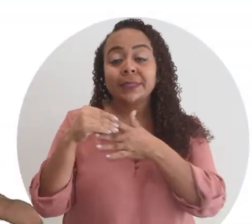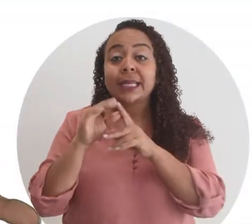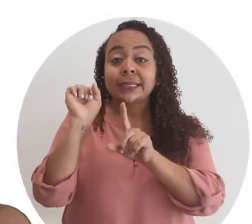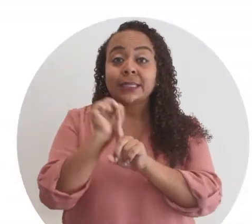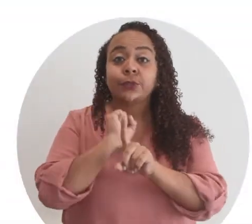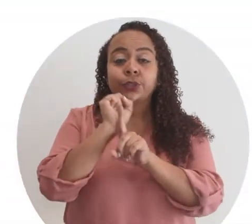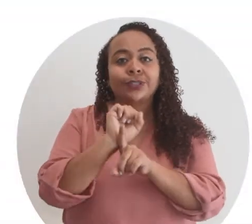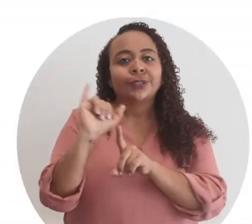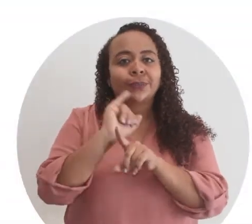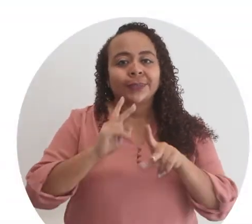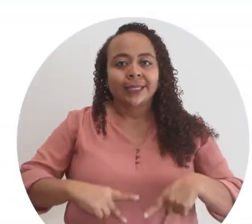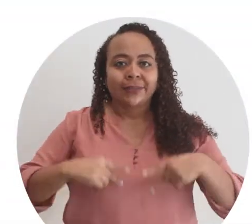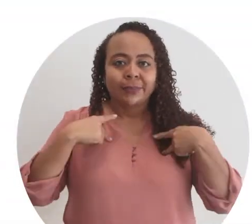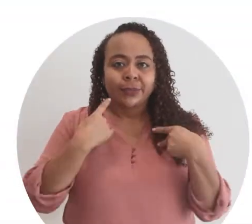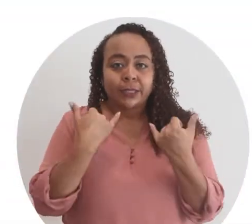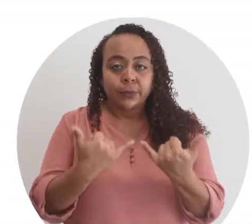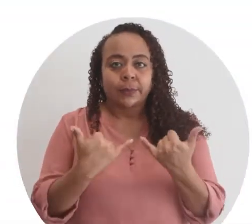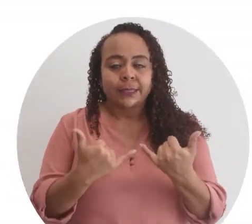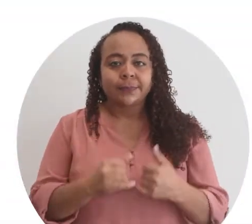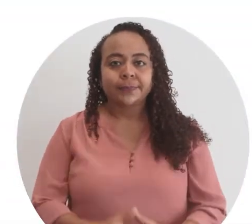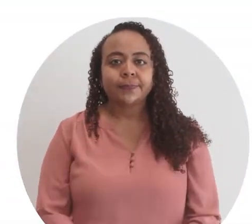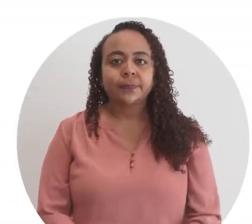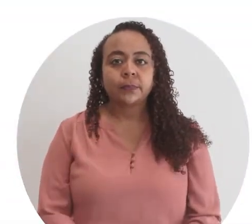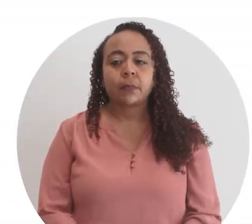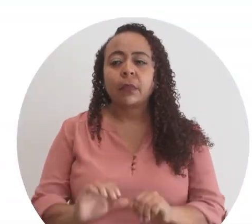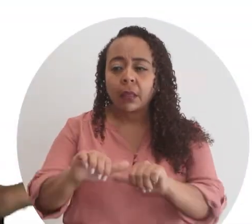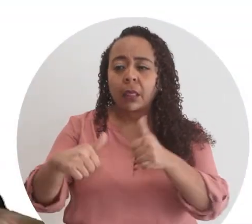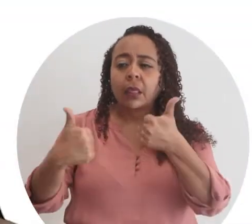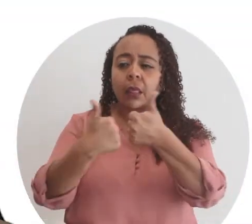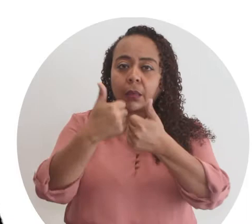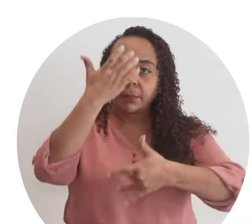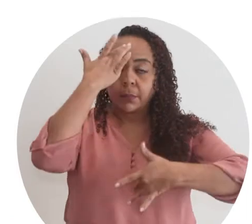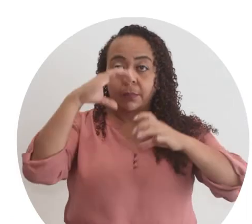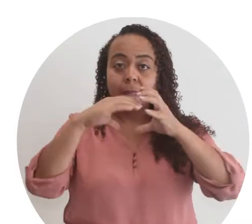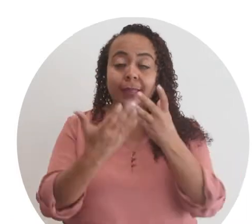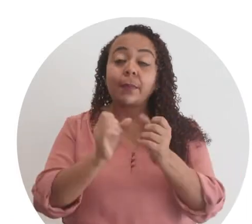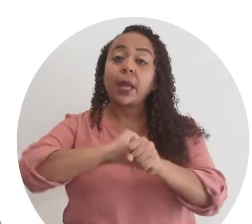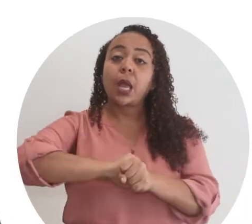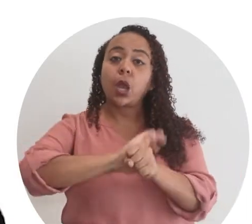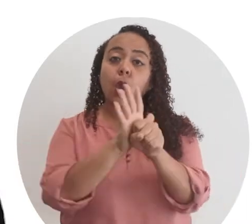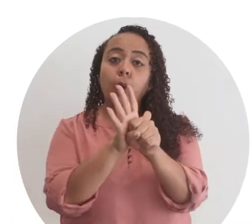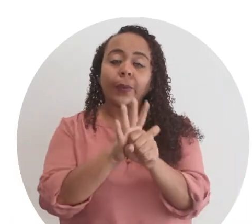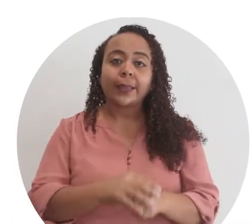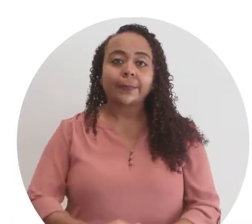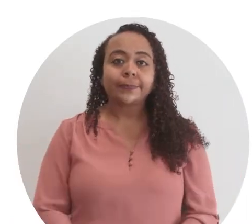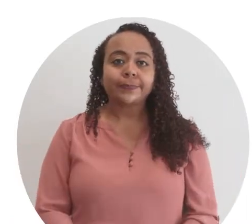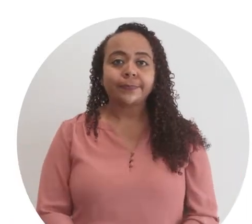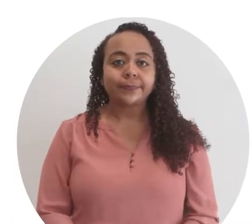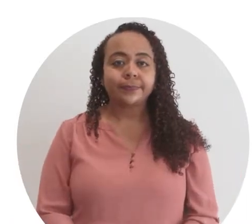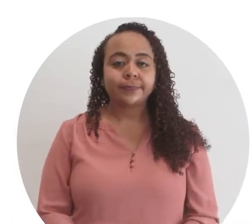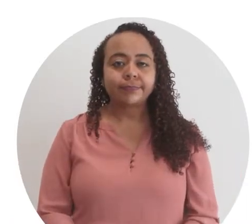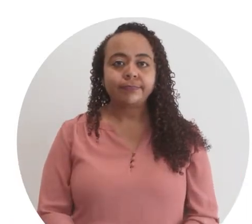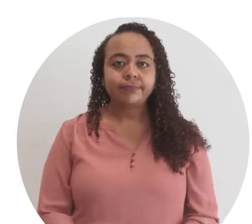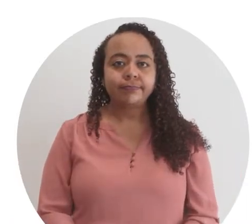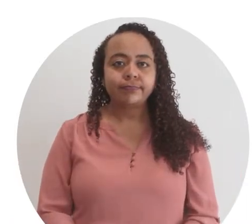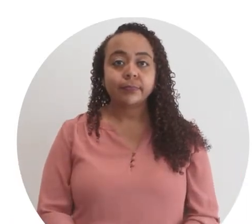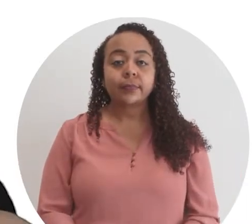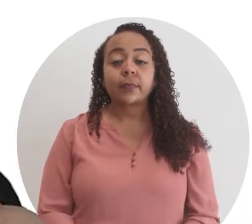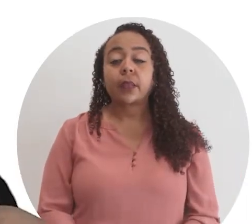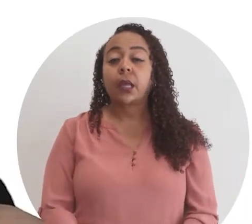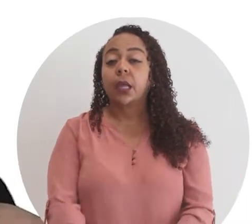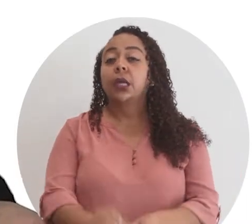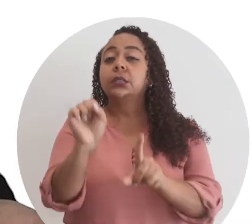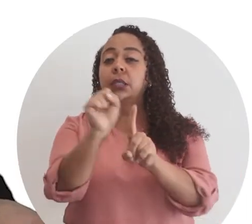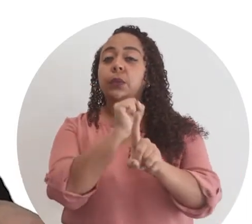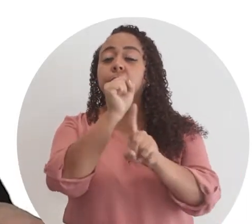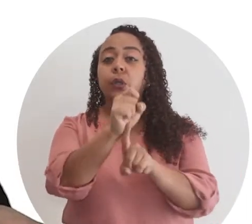en especial en situaciones como las que vivimos actualmente al enfrentar la pandemia de la COVID-19. Cuando